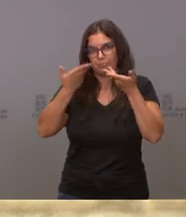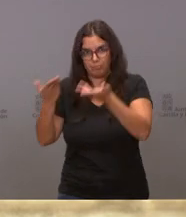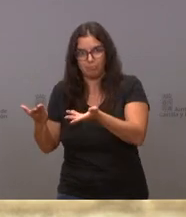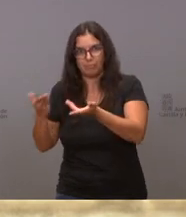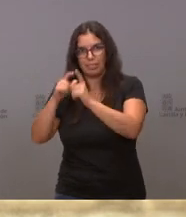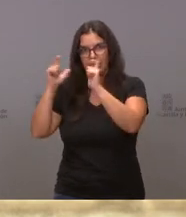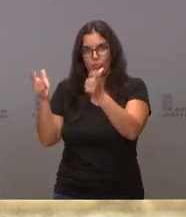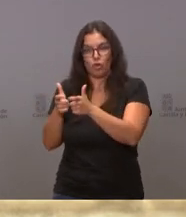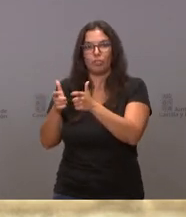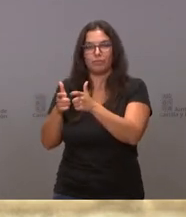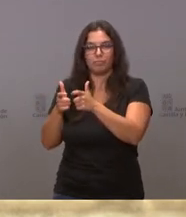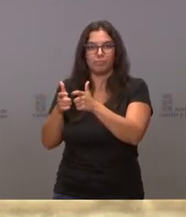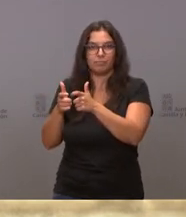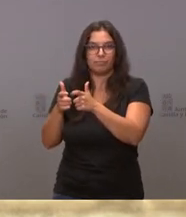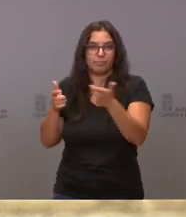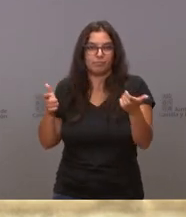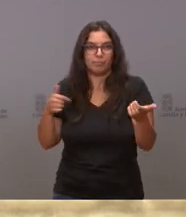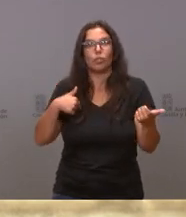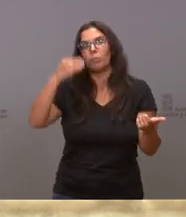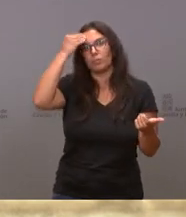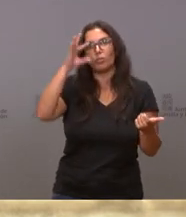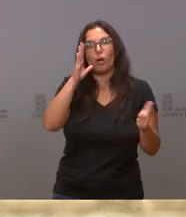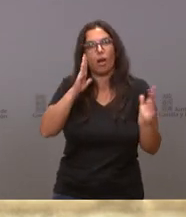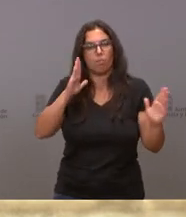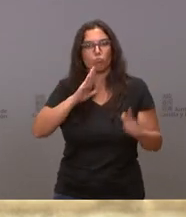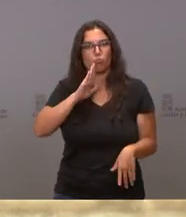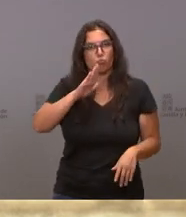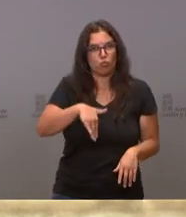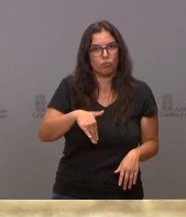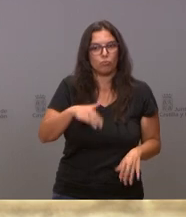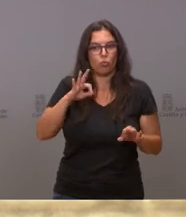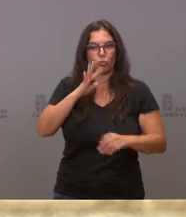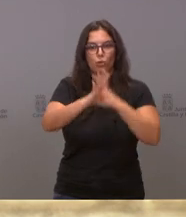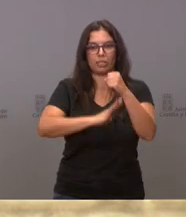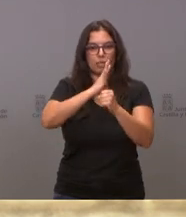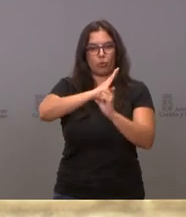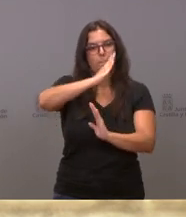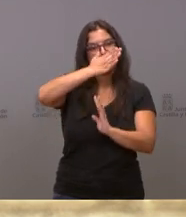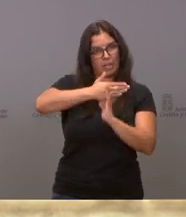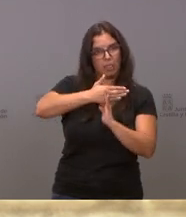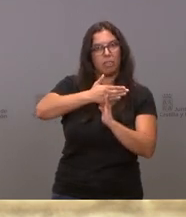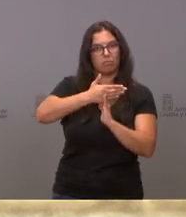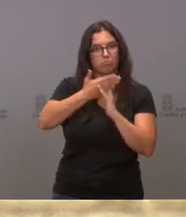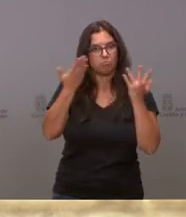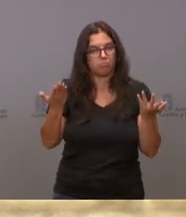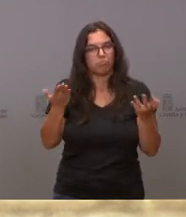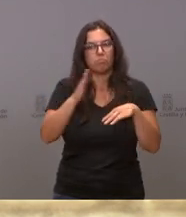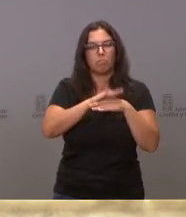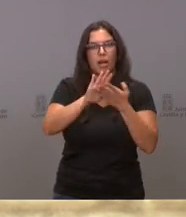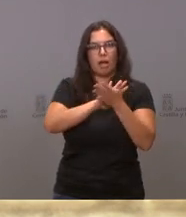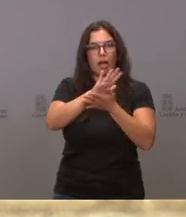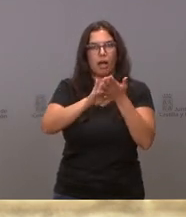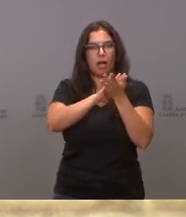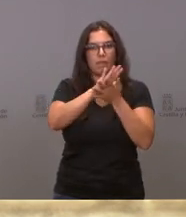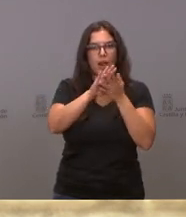Es algo que creo que es un momento adecuado en mitad de la legislatura y para abordar los últimos dos